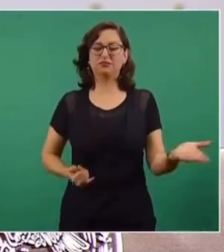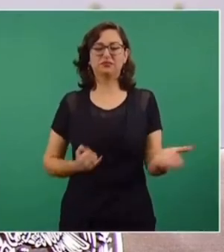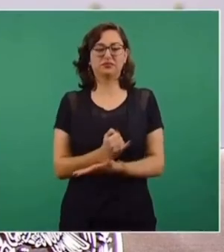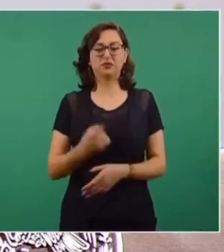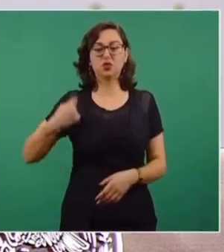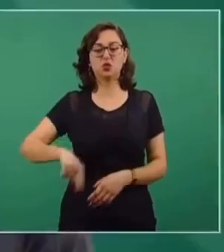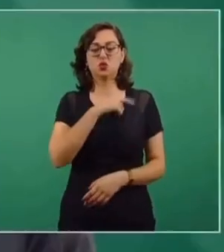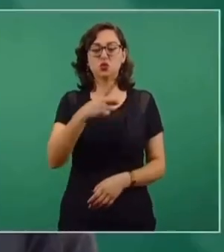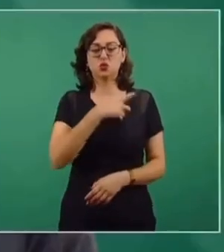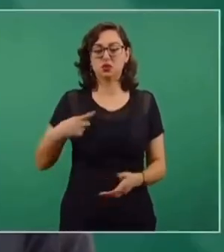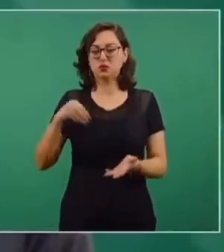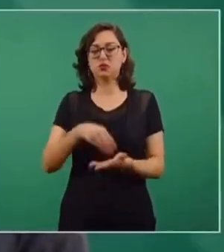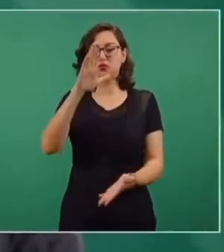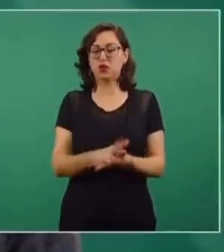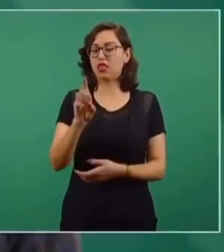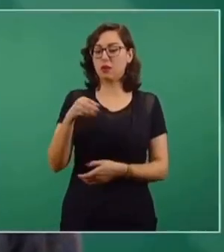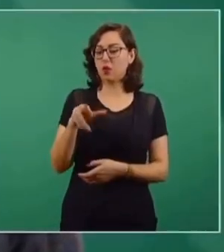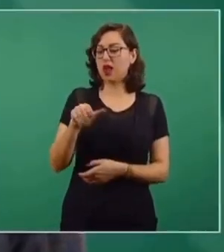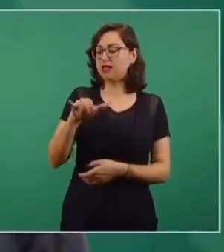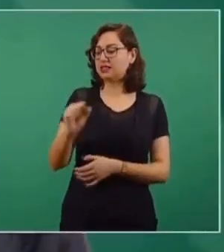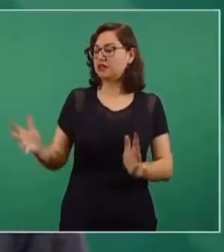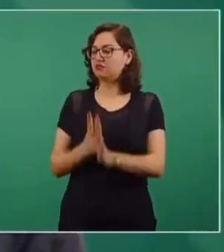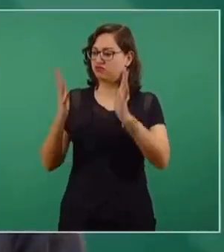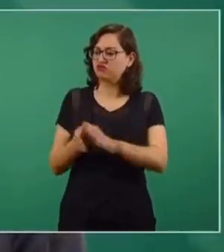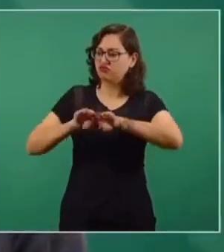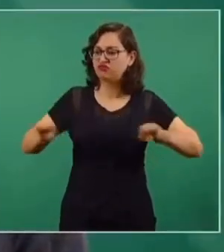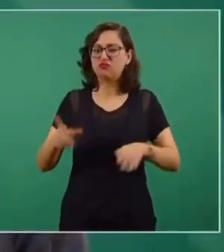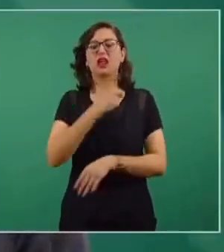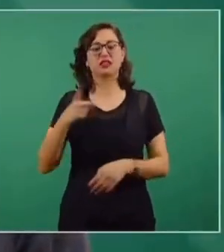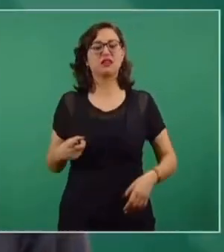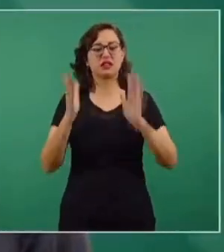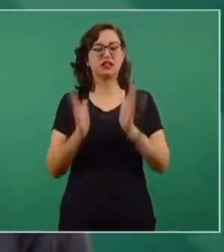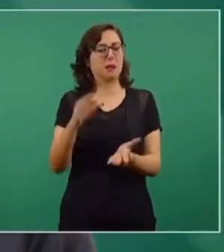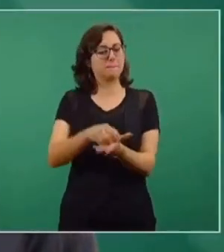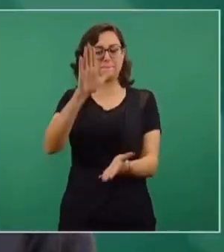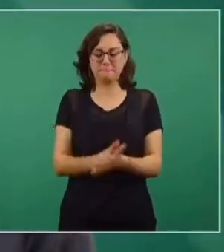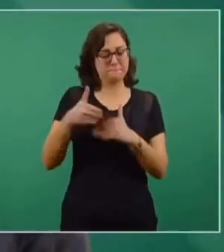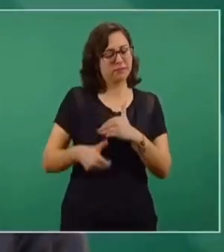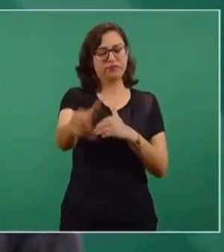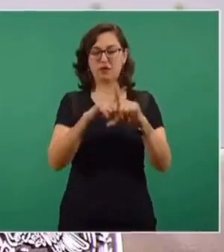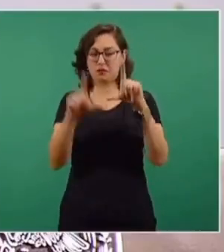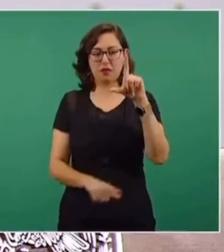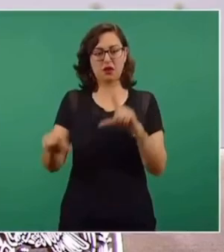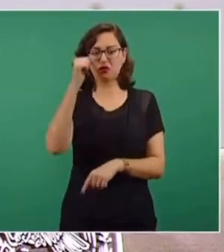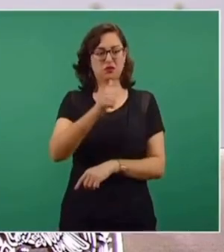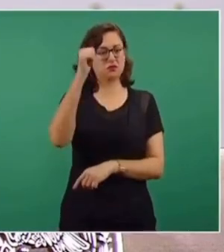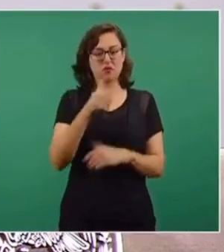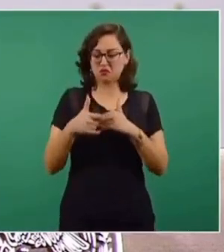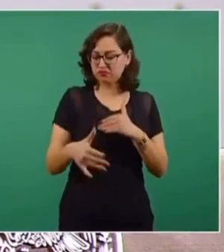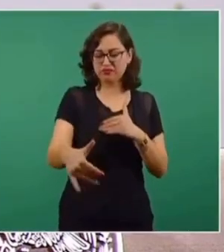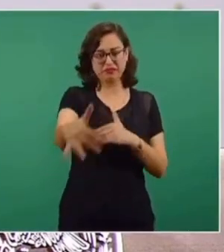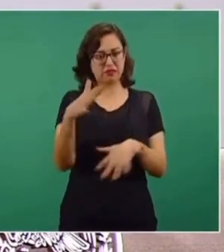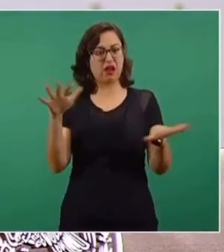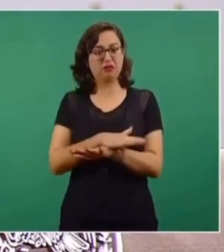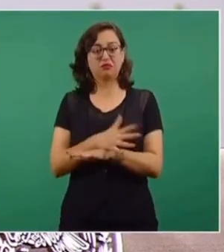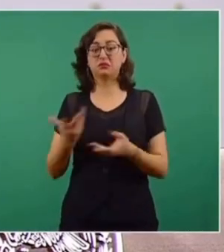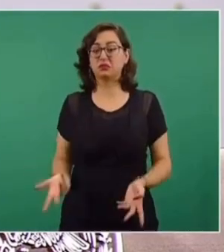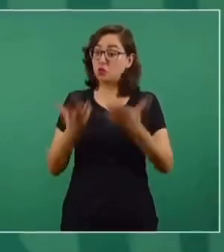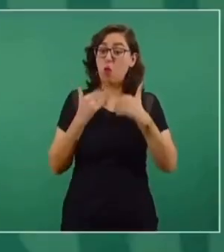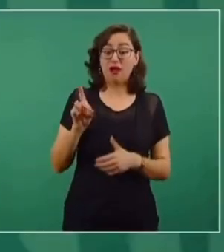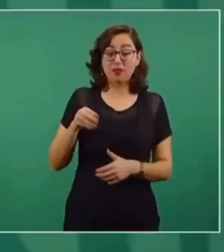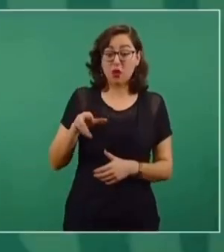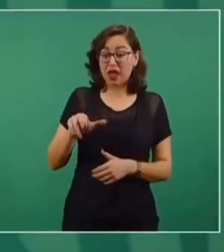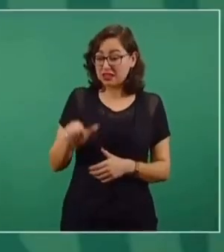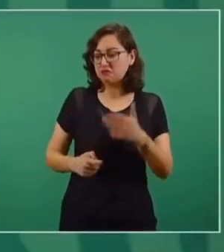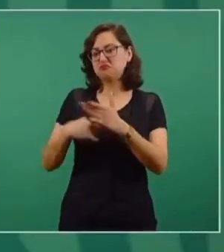Debemos de dejar establecida la democracia, el hábito democrático, eso es parte del proceso de transformación. Sin eso quedaría cojo el proyecto.